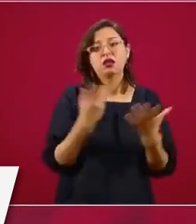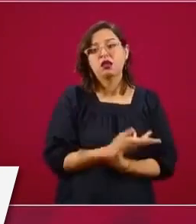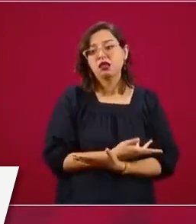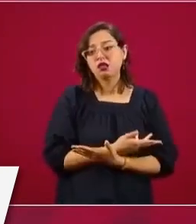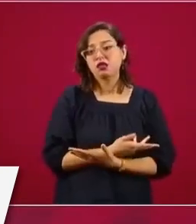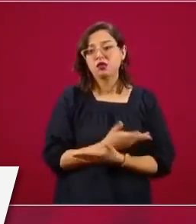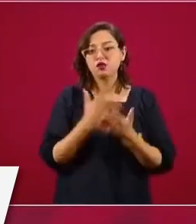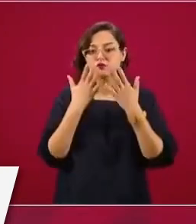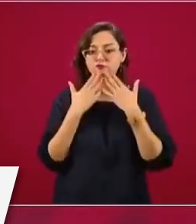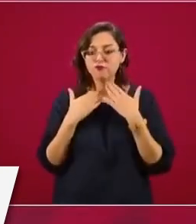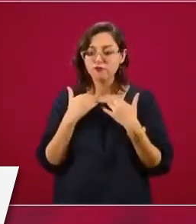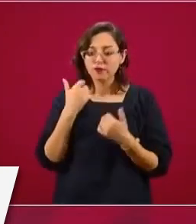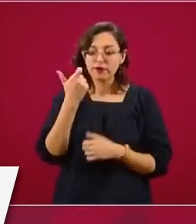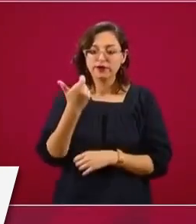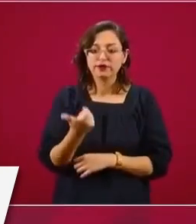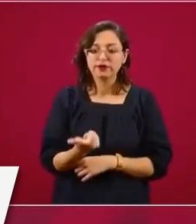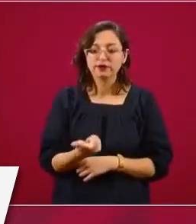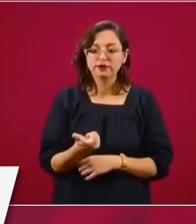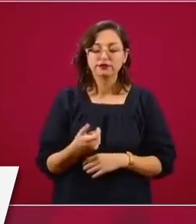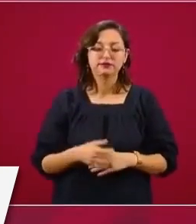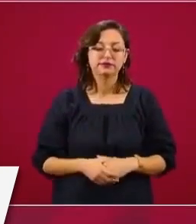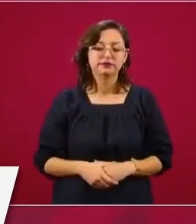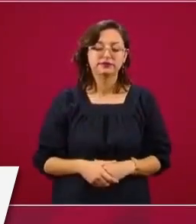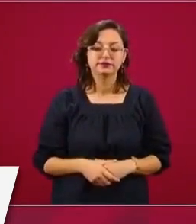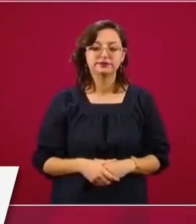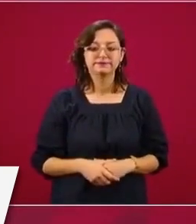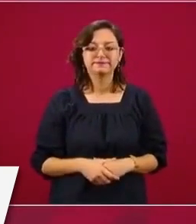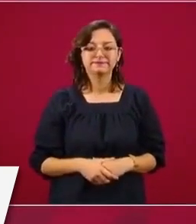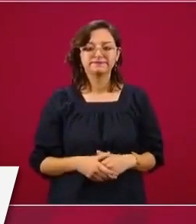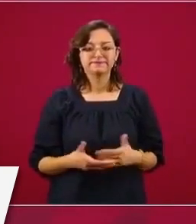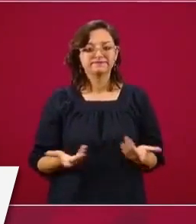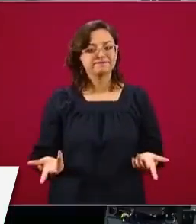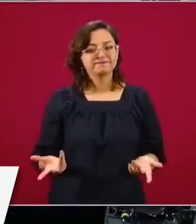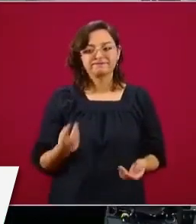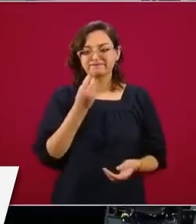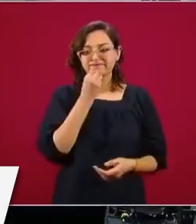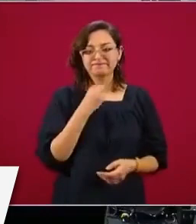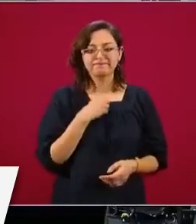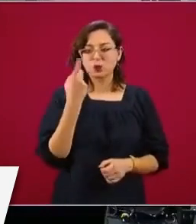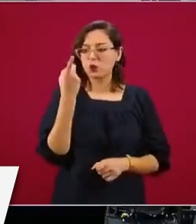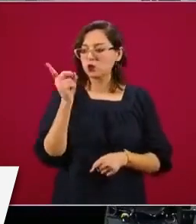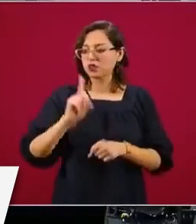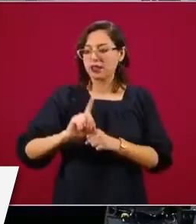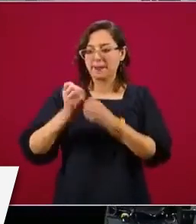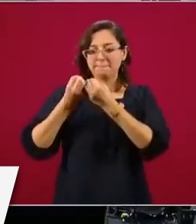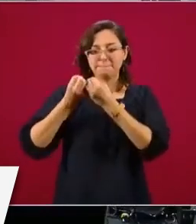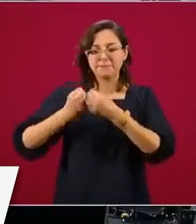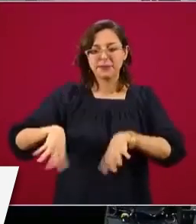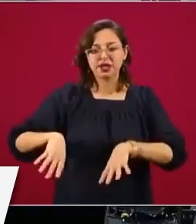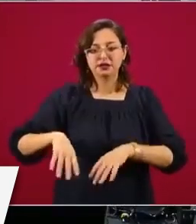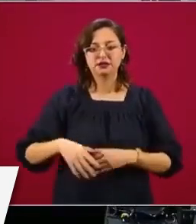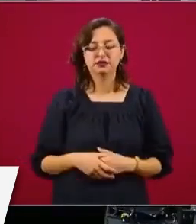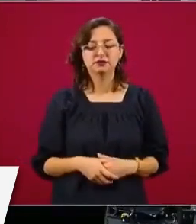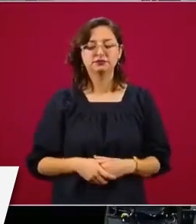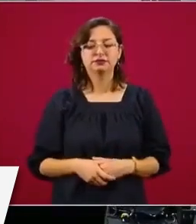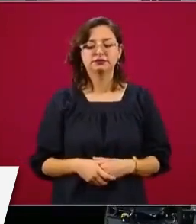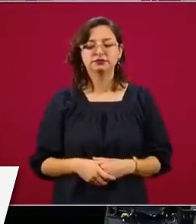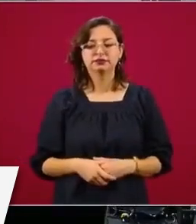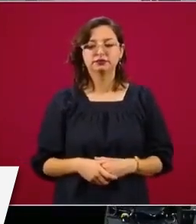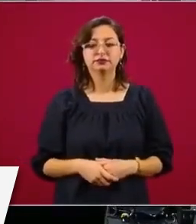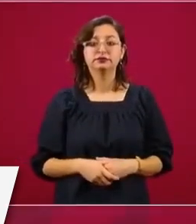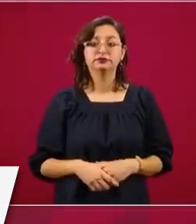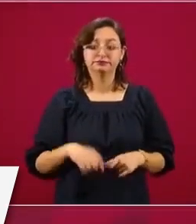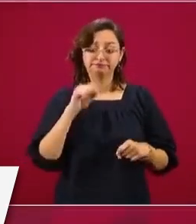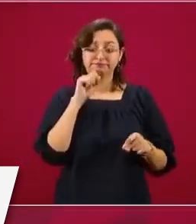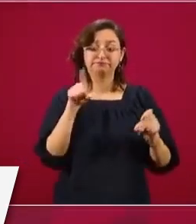recursos y pierden completamente el día y se gastan